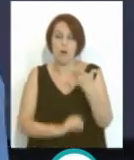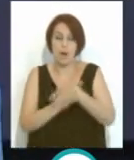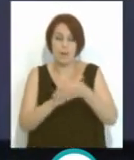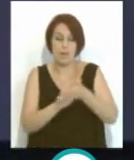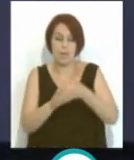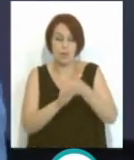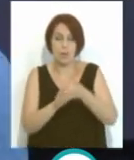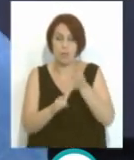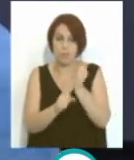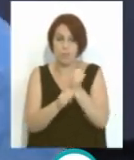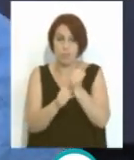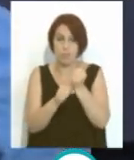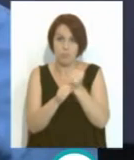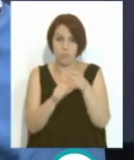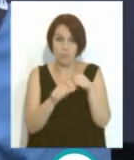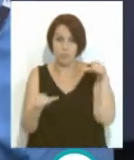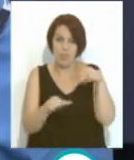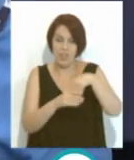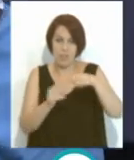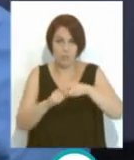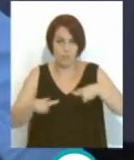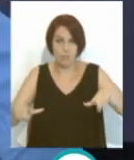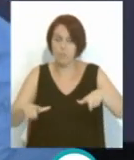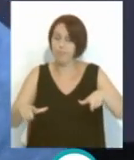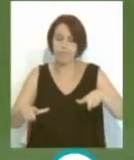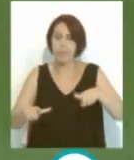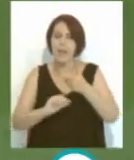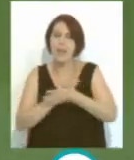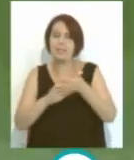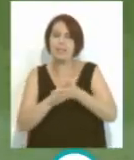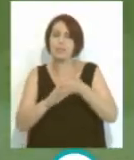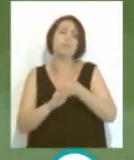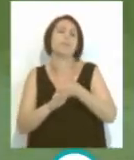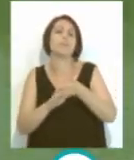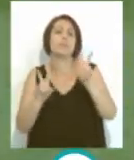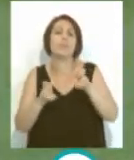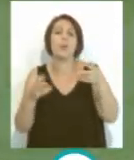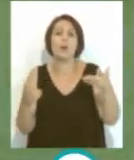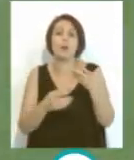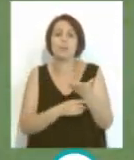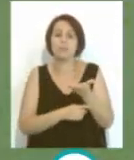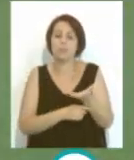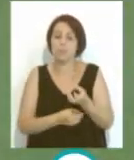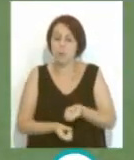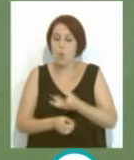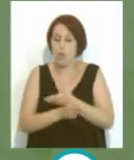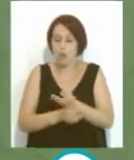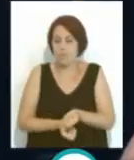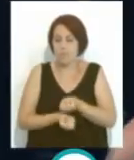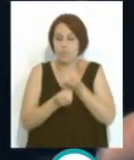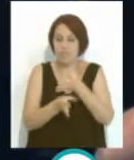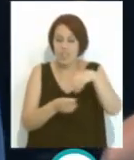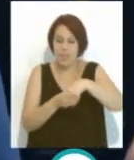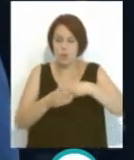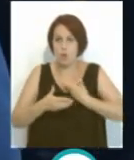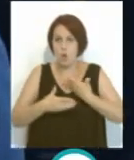hablando del rendimiento dentro del terreno de juego, sino estamos hablando de lo que ofrecen este tipo de jugadores en